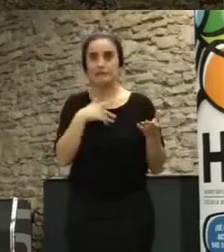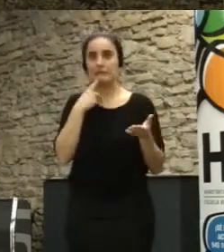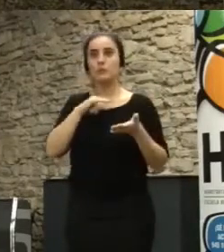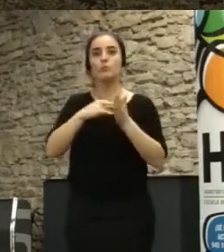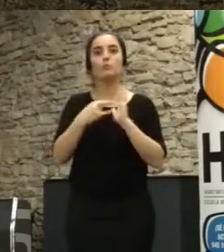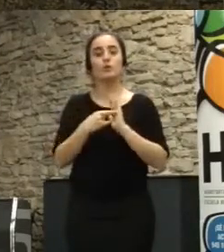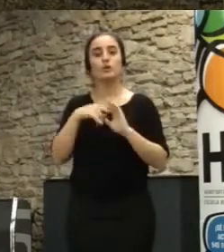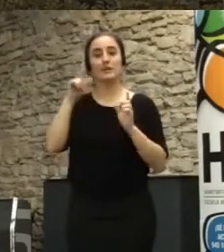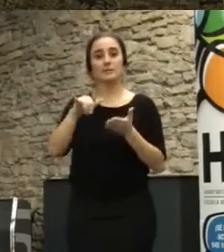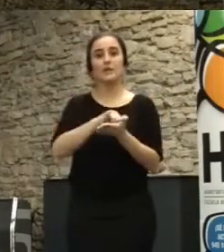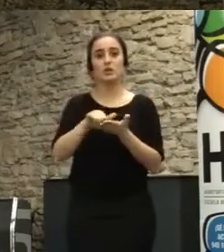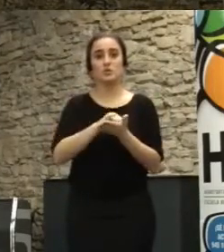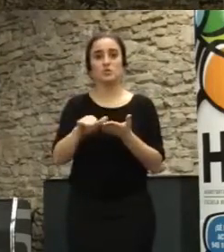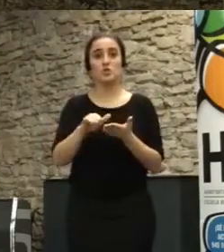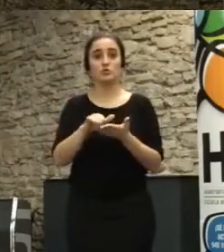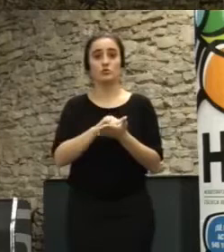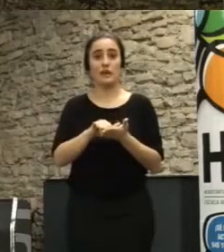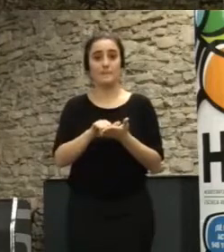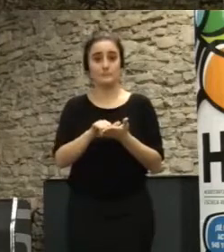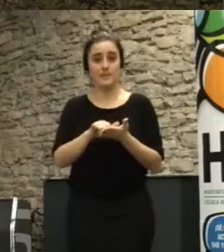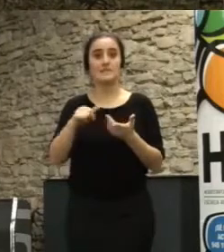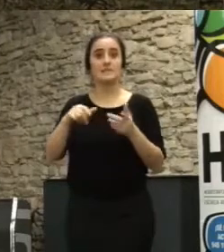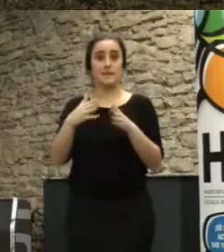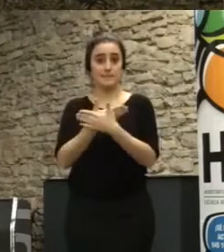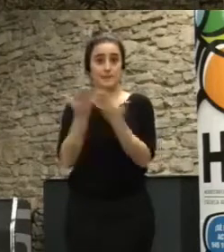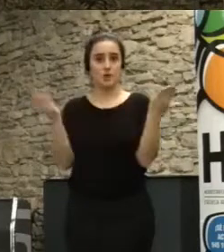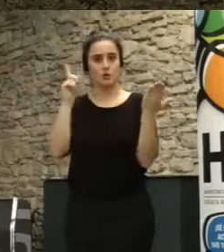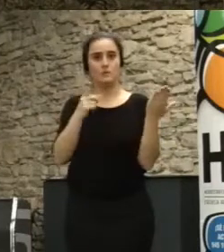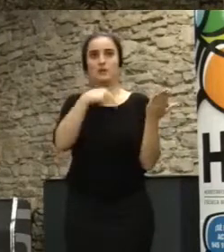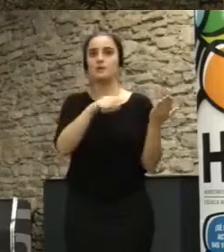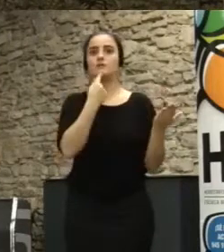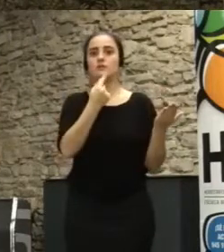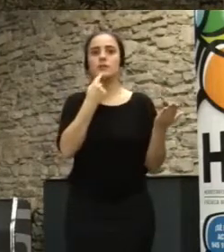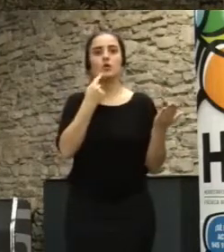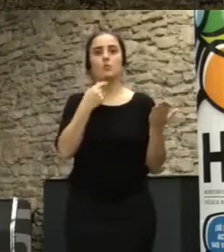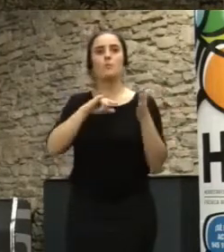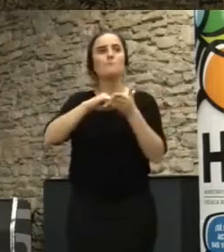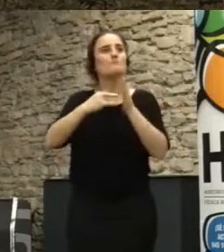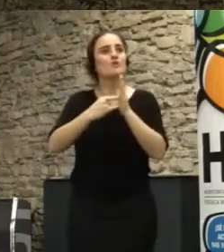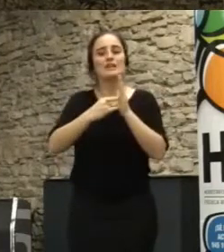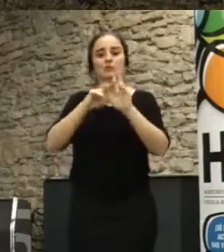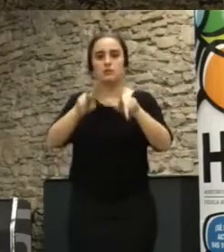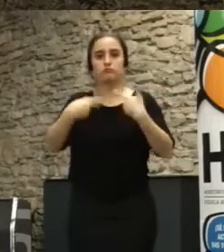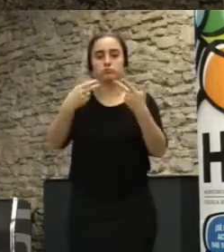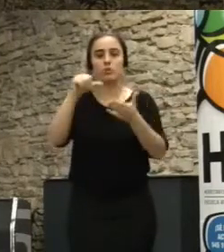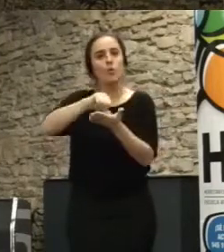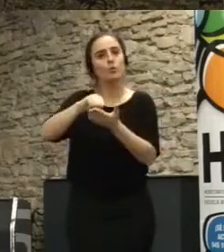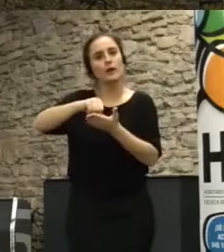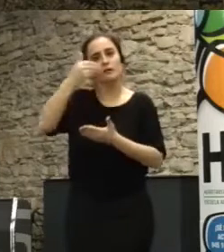que el propio New York Times mucha gente lo ha dado es uno de los grandes proyectos proyectos de reinvención urbana ¿no? entonces bueno